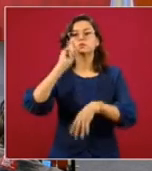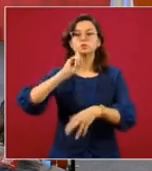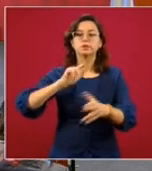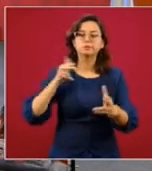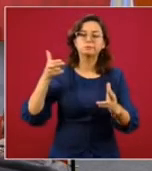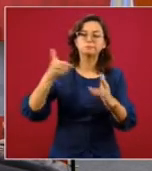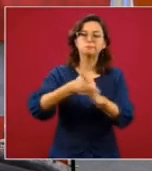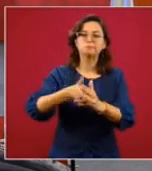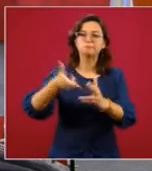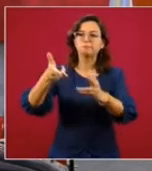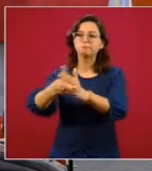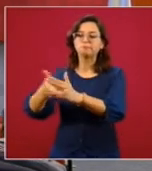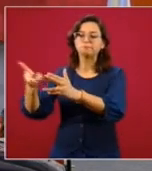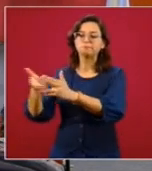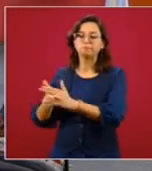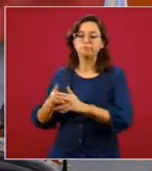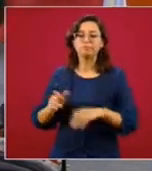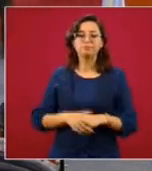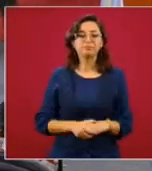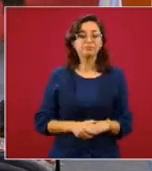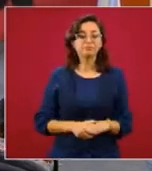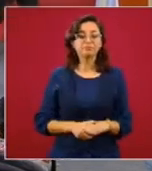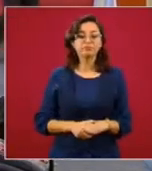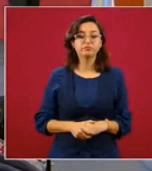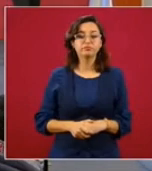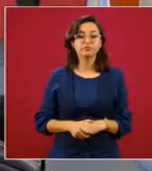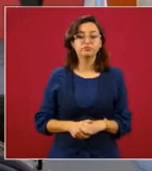Y estos delitos